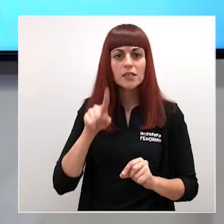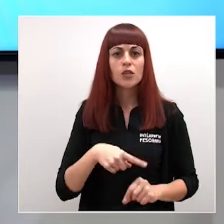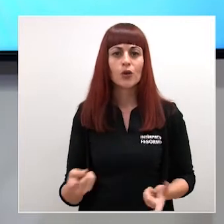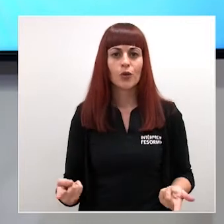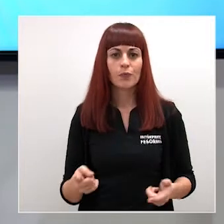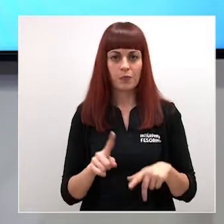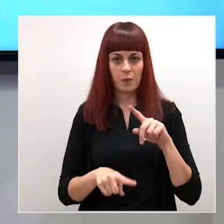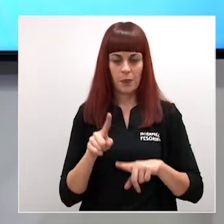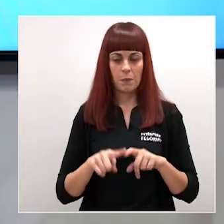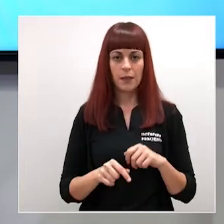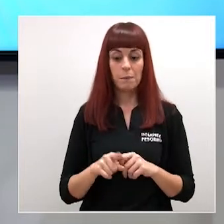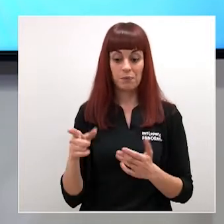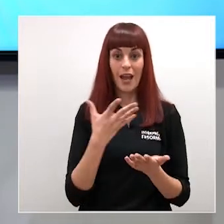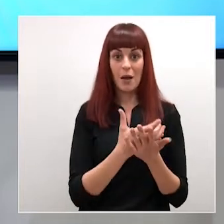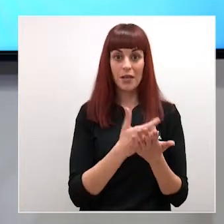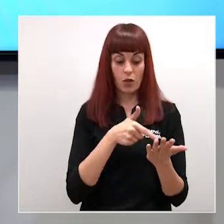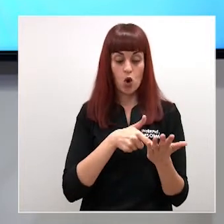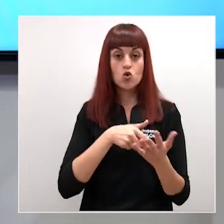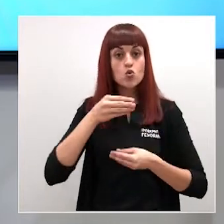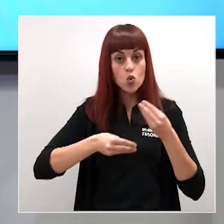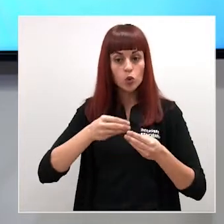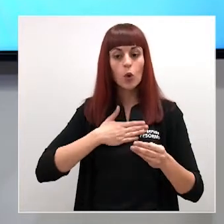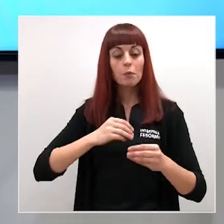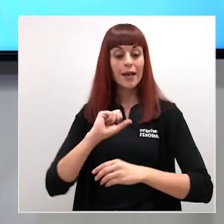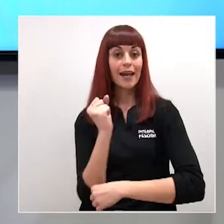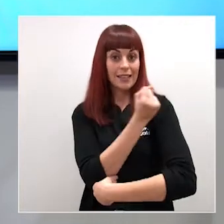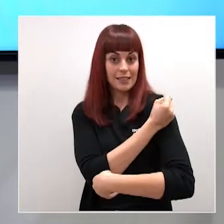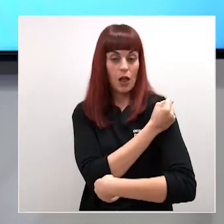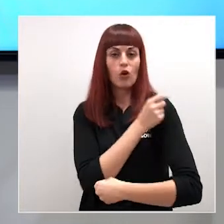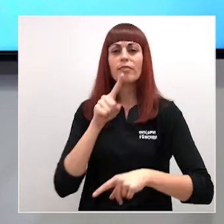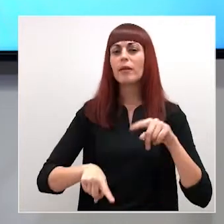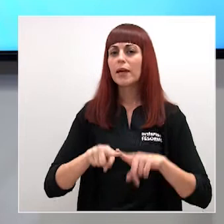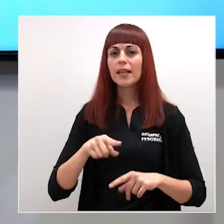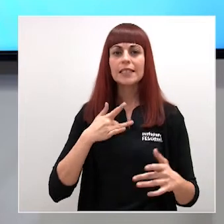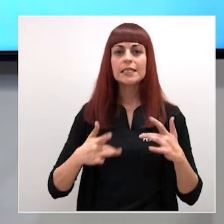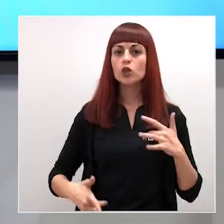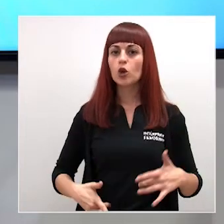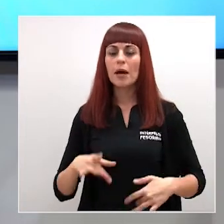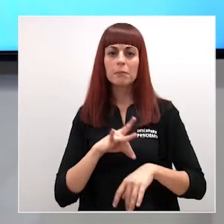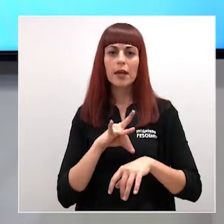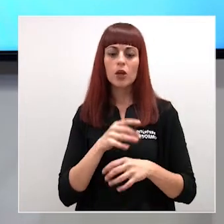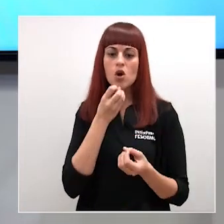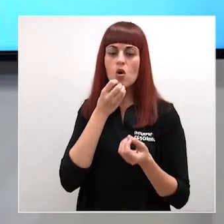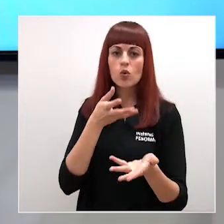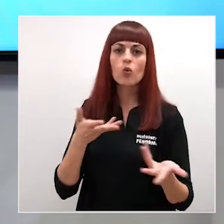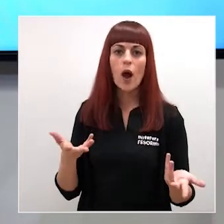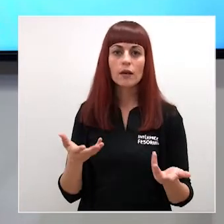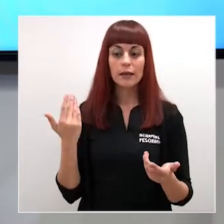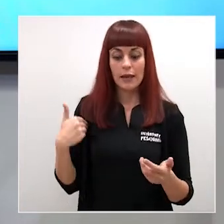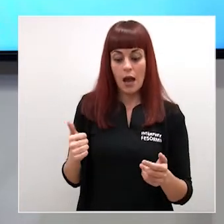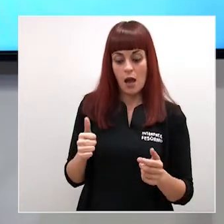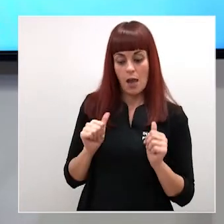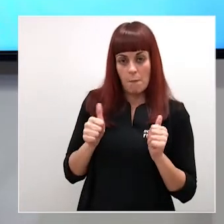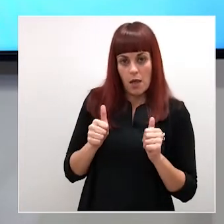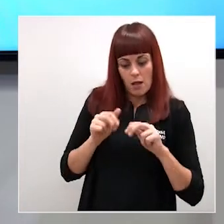El uso de esta aplicación permitirá al usuario registrado, en función de los síntomas médicos que comunique, y tras un triaje inicial,